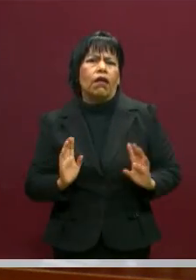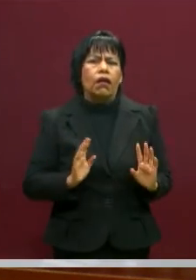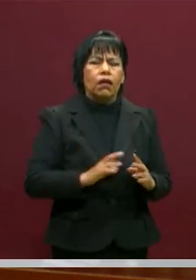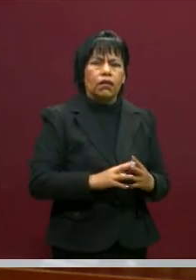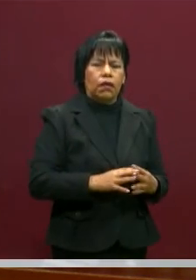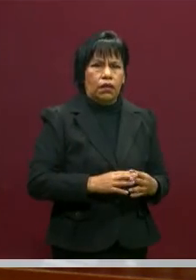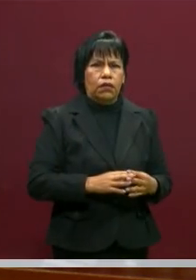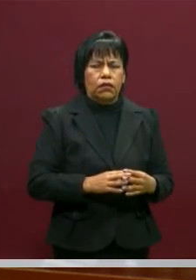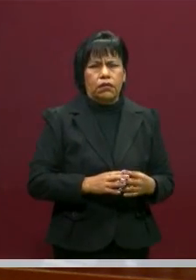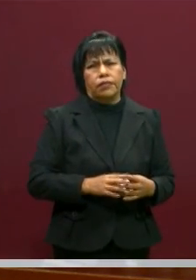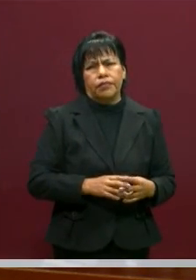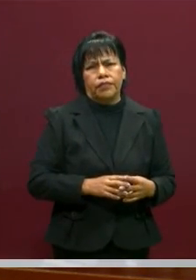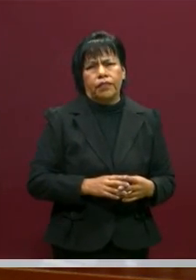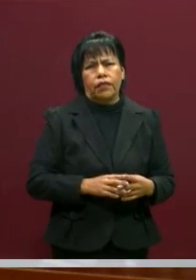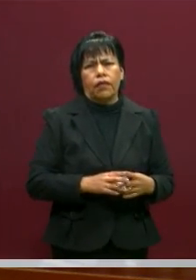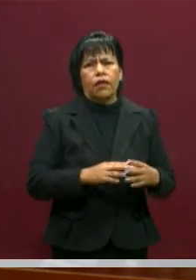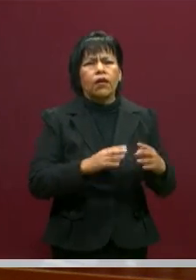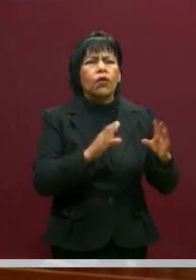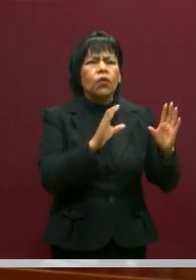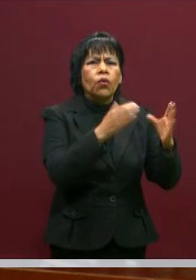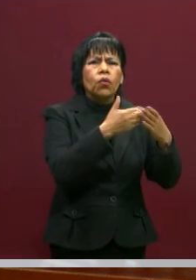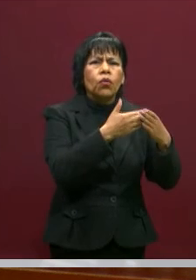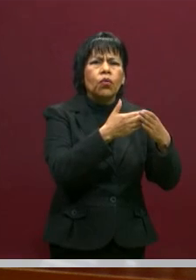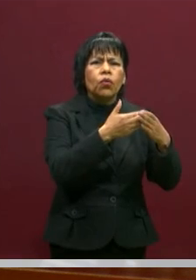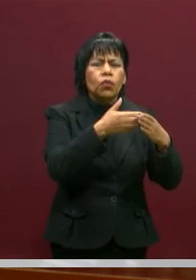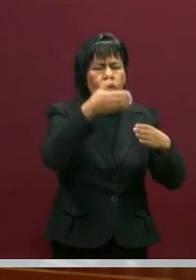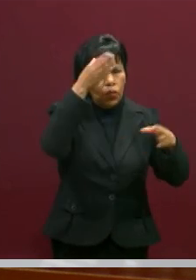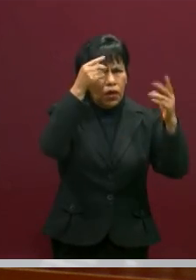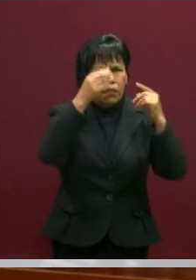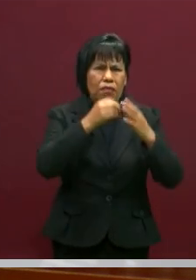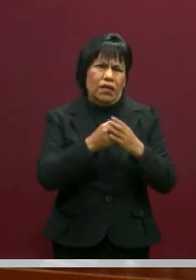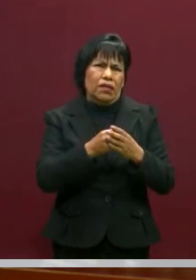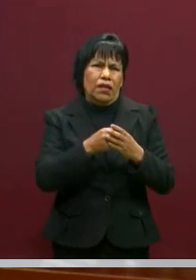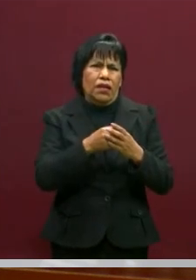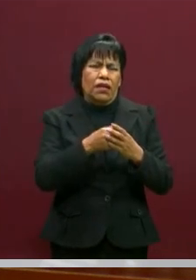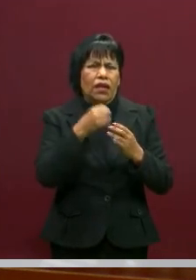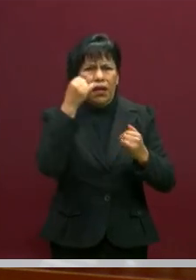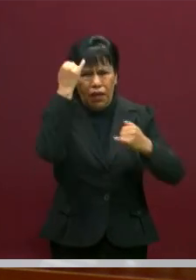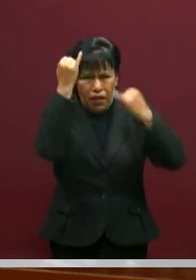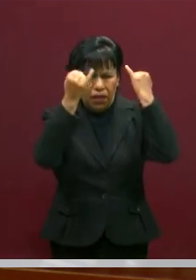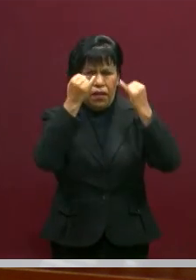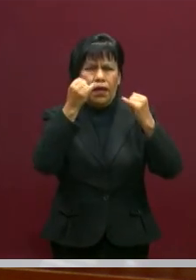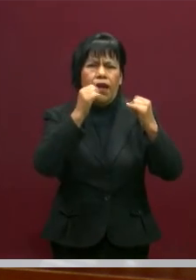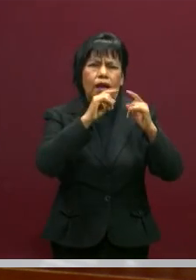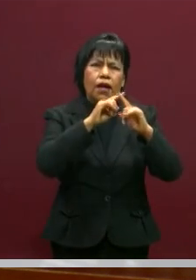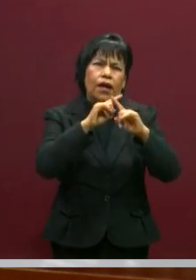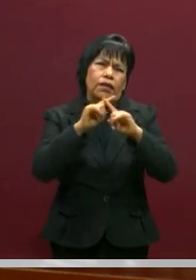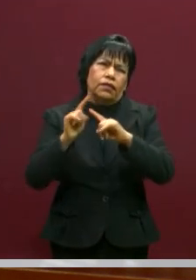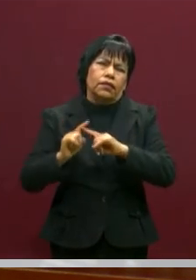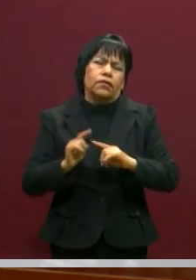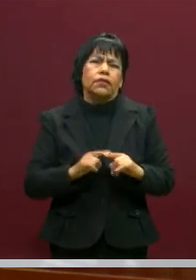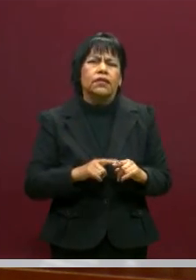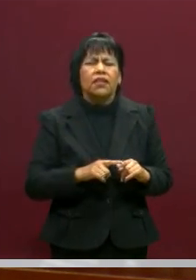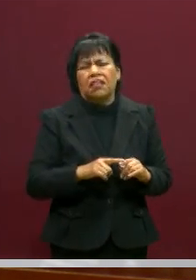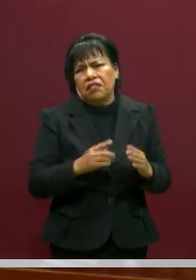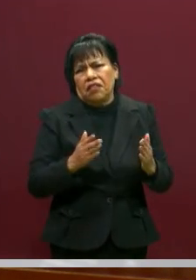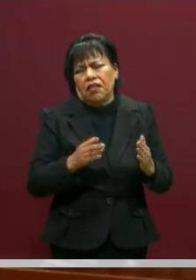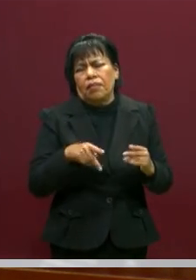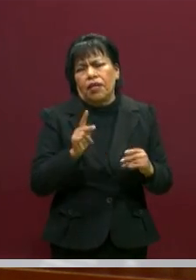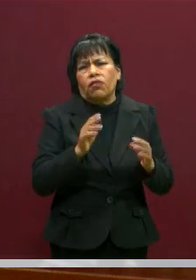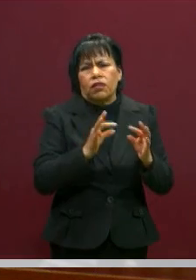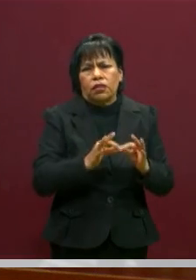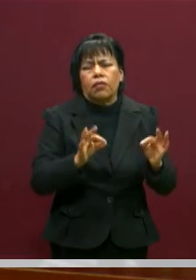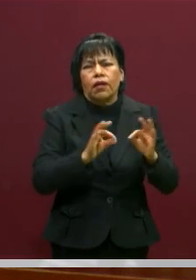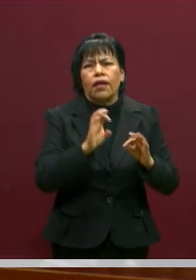o no, si coinciden con ideologías o no. Por eso es tan importante la práctica de la ética del cuidado, y es la que estamos